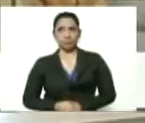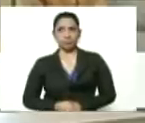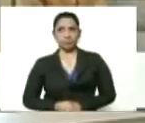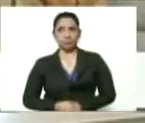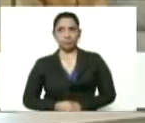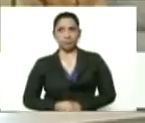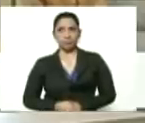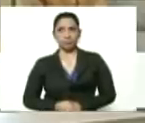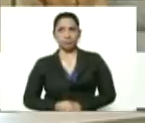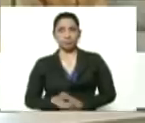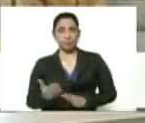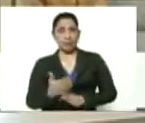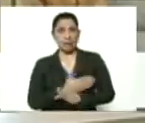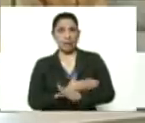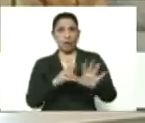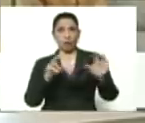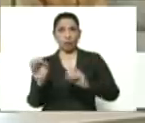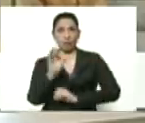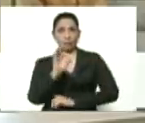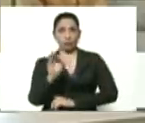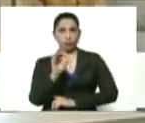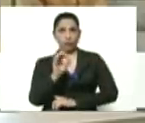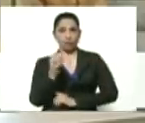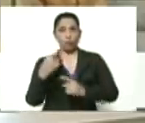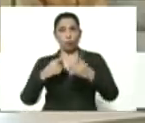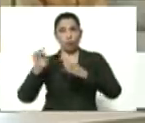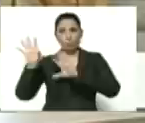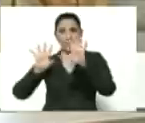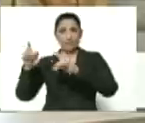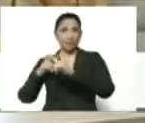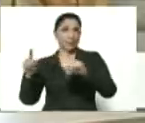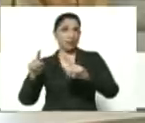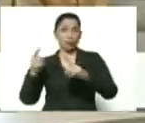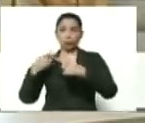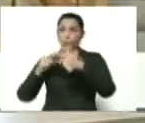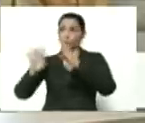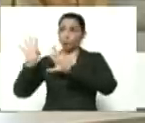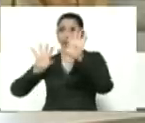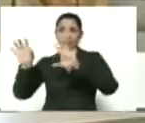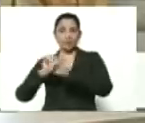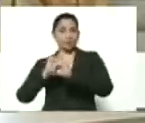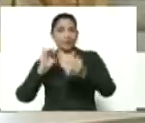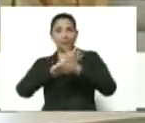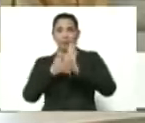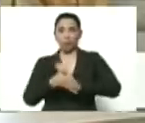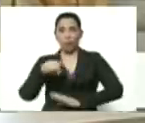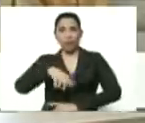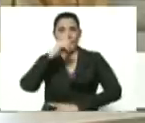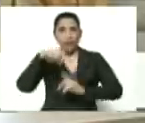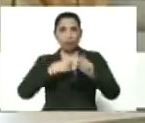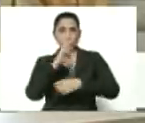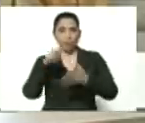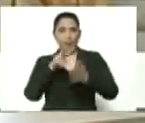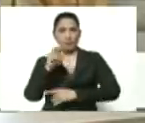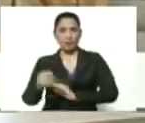antes el 80% era importado, pero ese importado se acabó, compadre. Este año 2020,